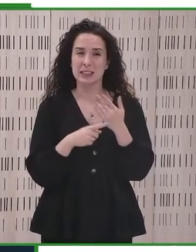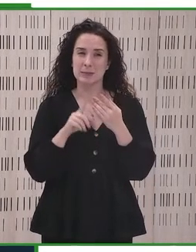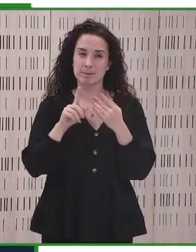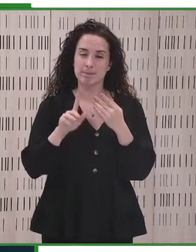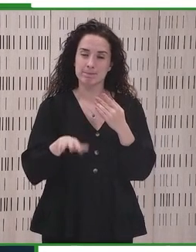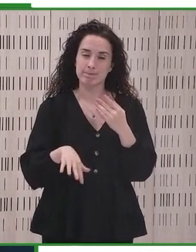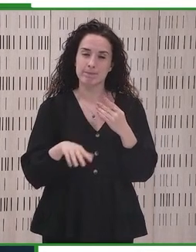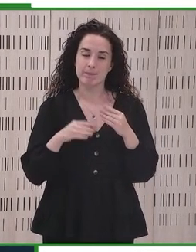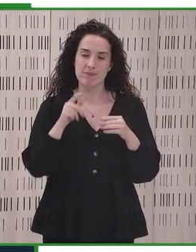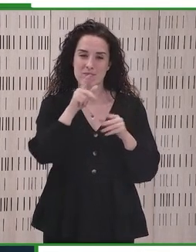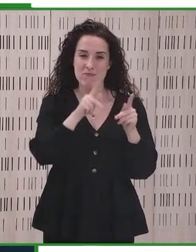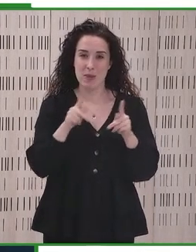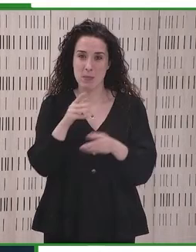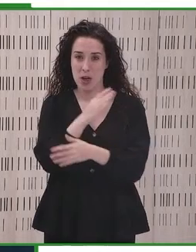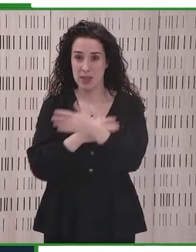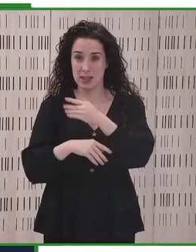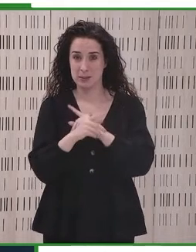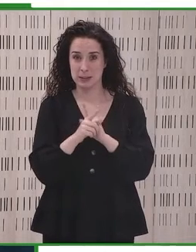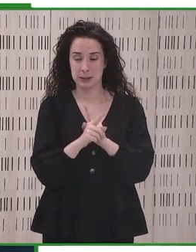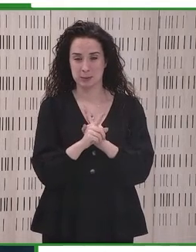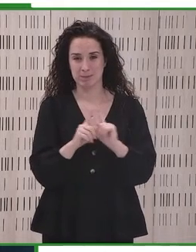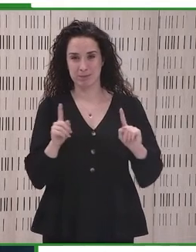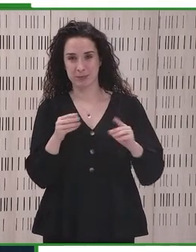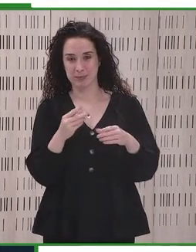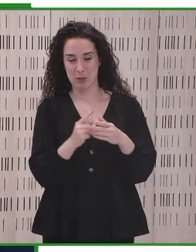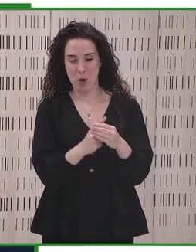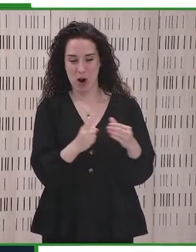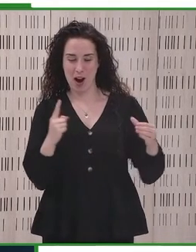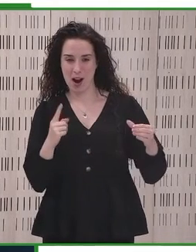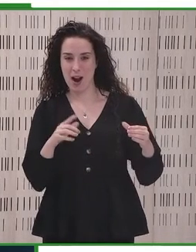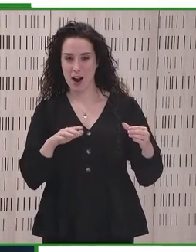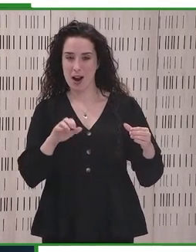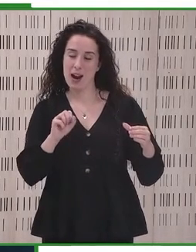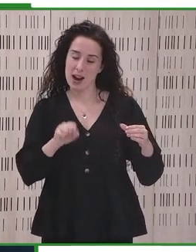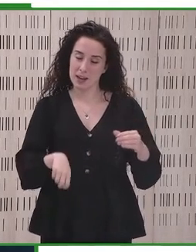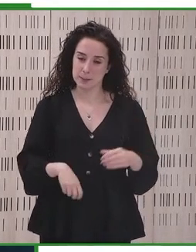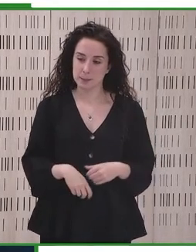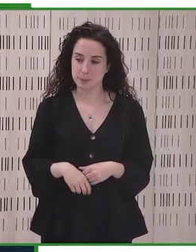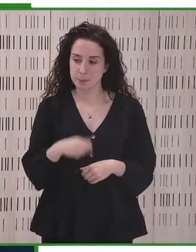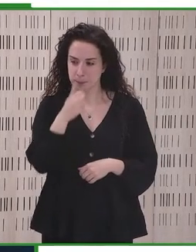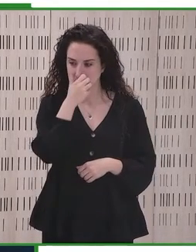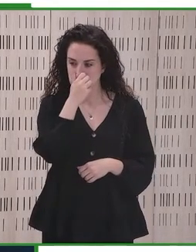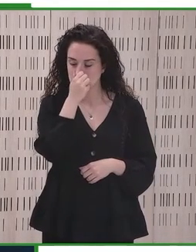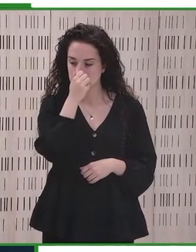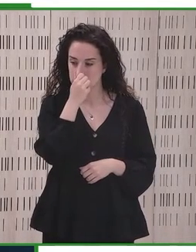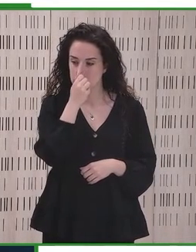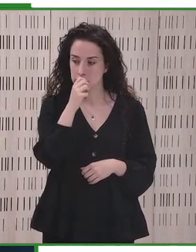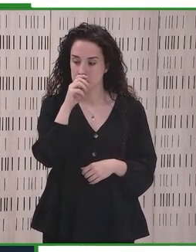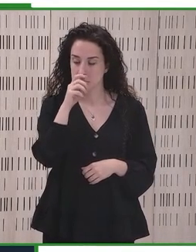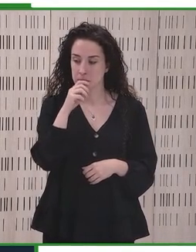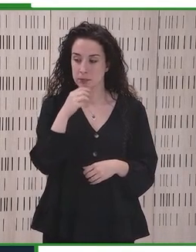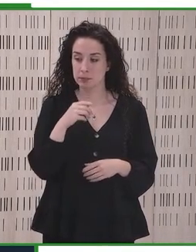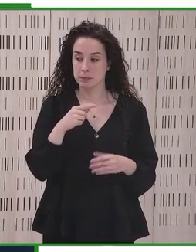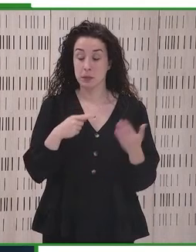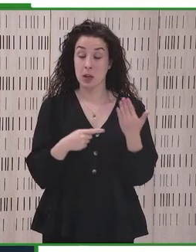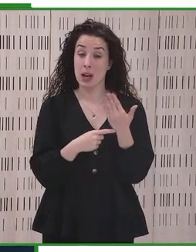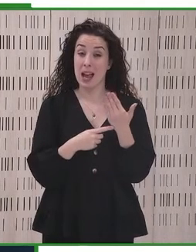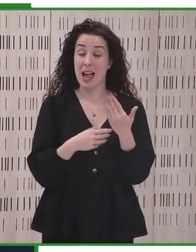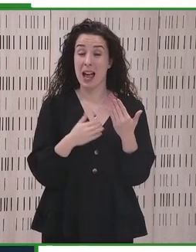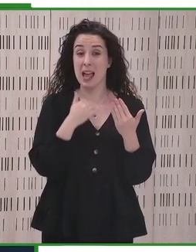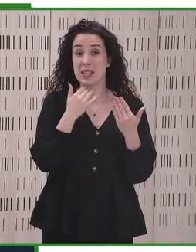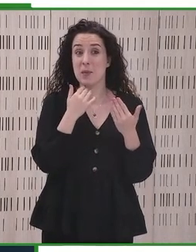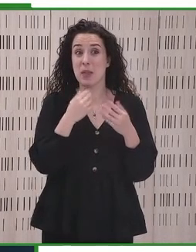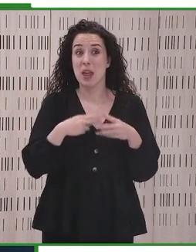Pero, como digo, en caso de que las personas con discapacidad no tengan acceso a la tecnología, esta interacción